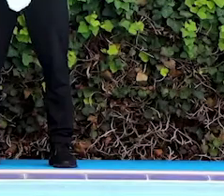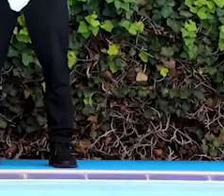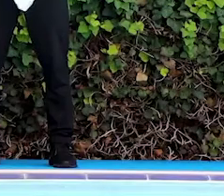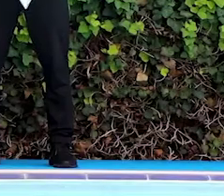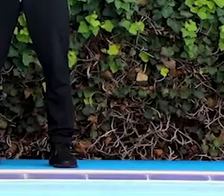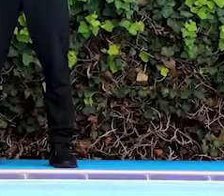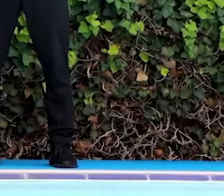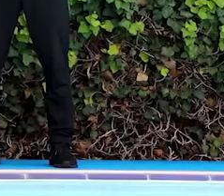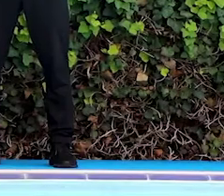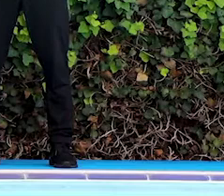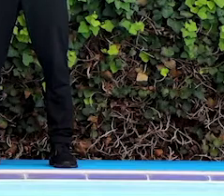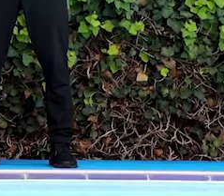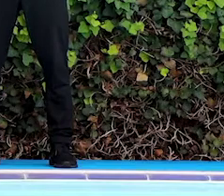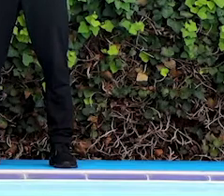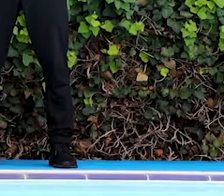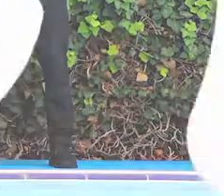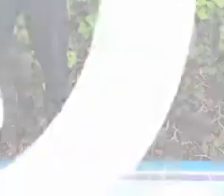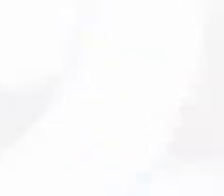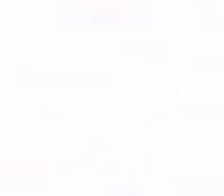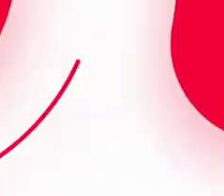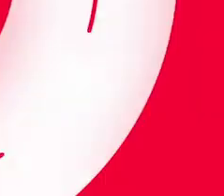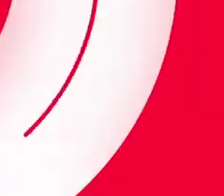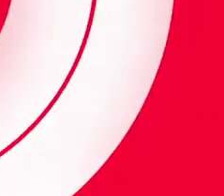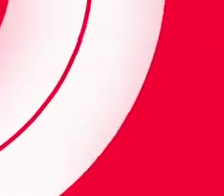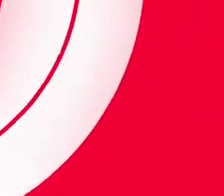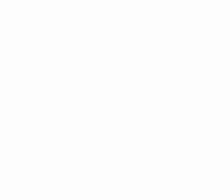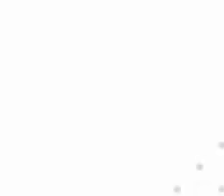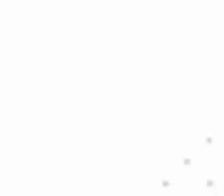terminar la activación, no olvides la protección.